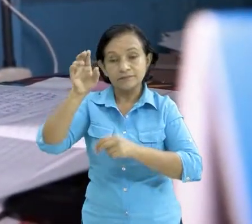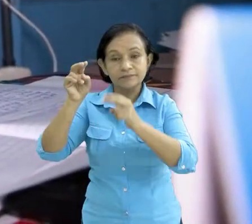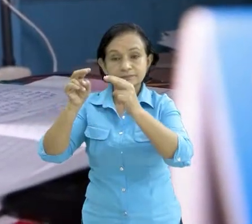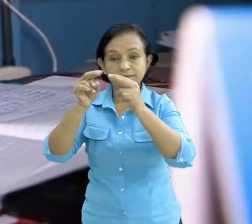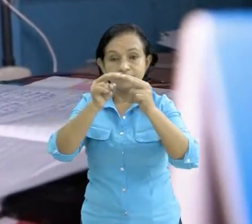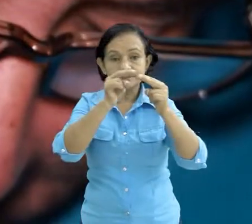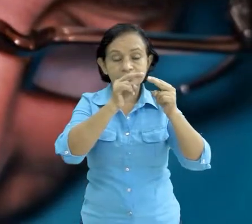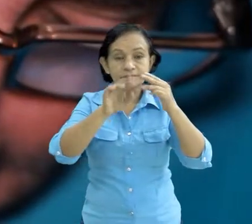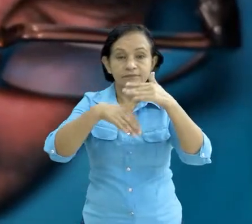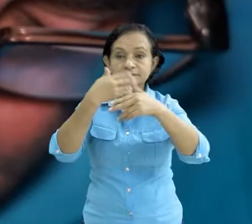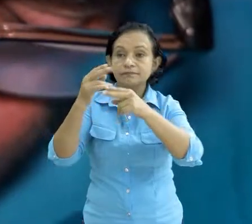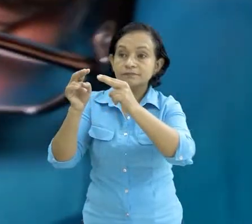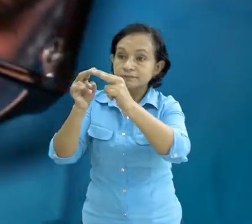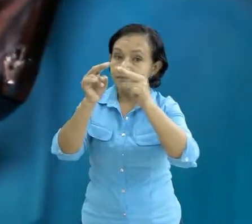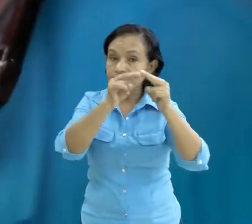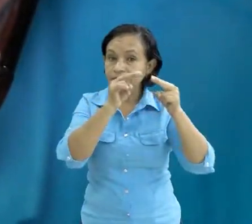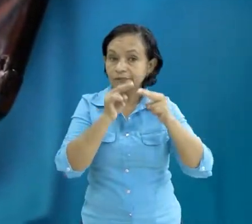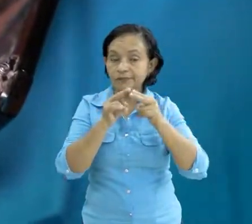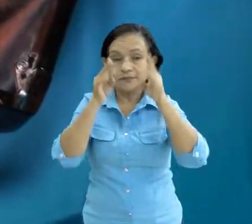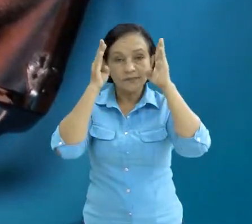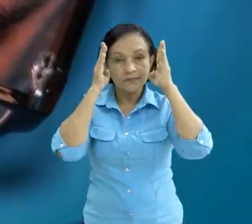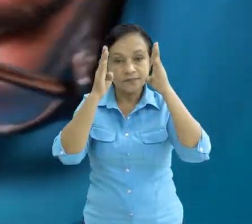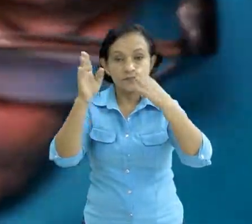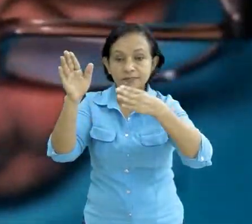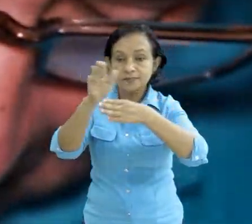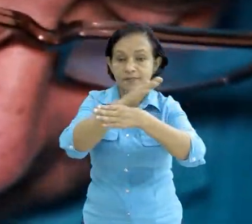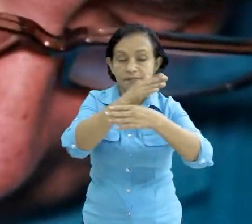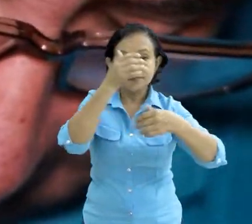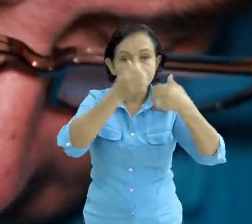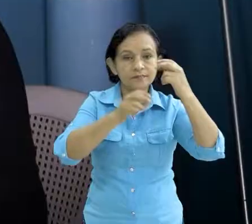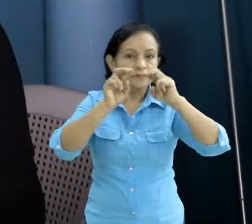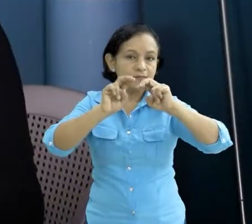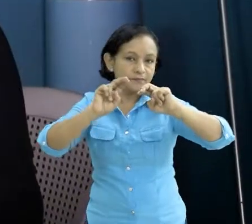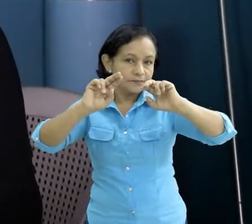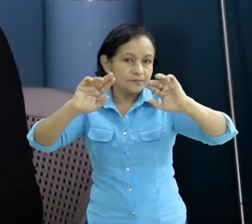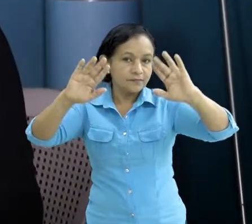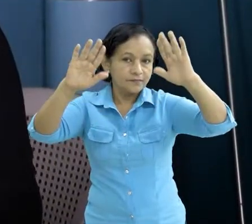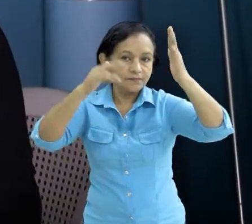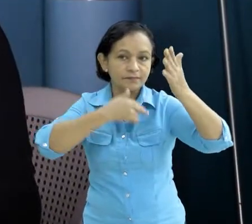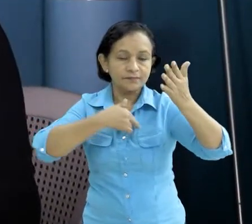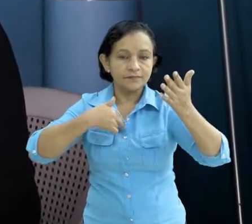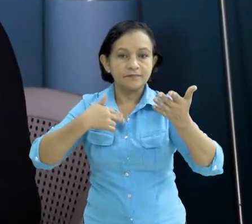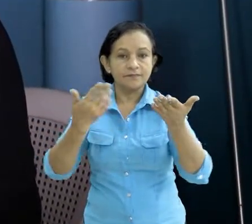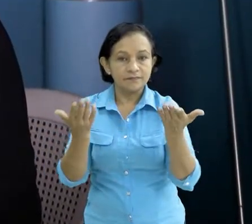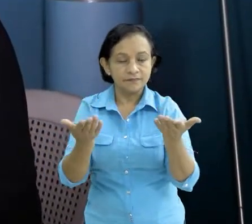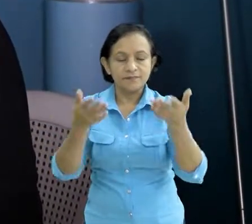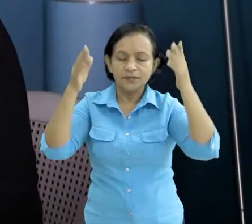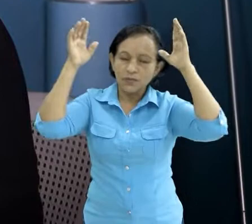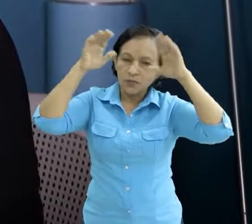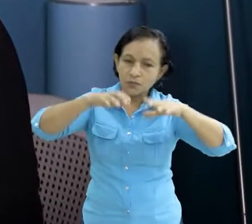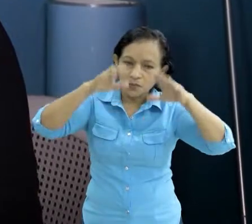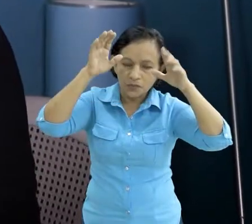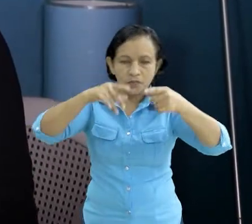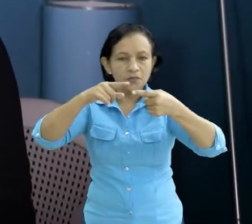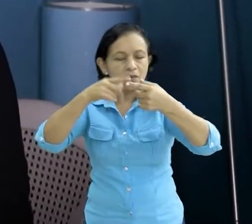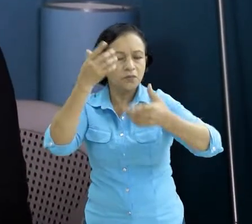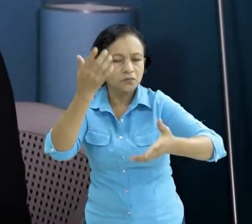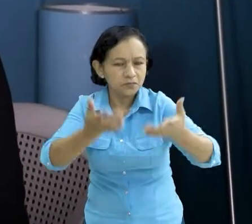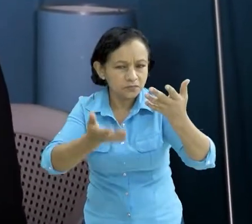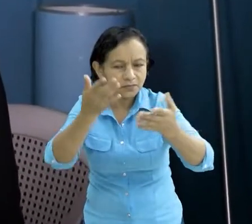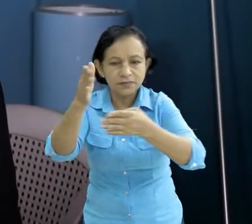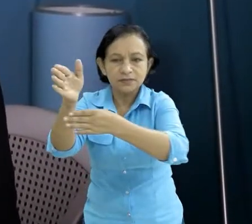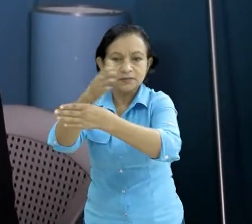coordinaciones necesarias y estar atentos a todas las situaciones que la naturaleza digamos provoca con lluvia, incendios